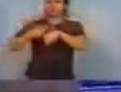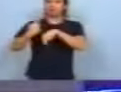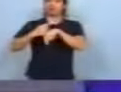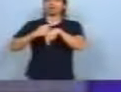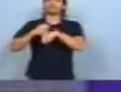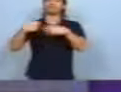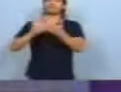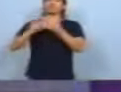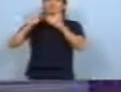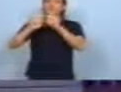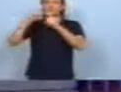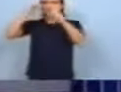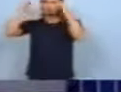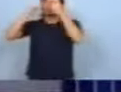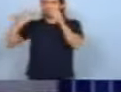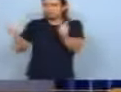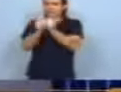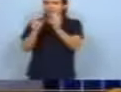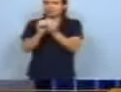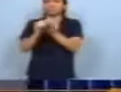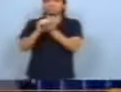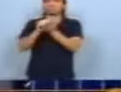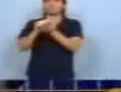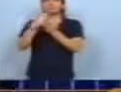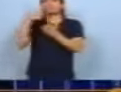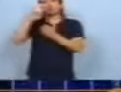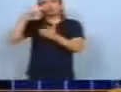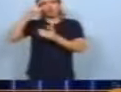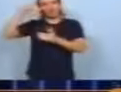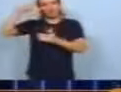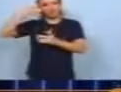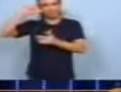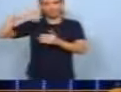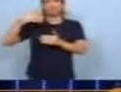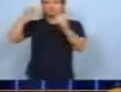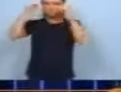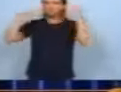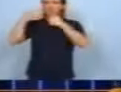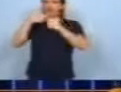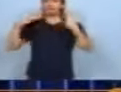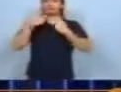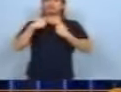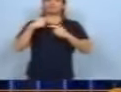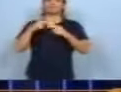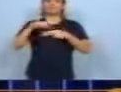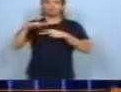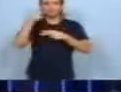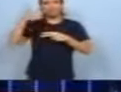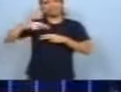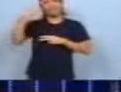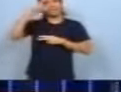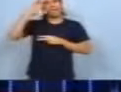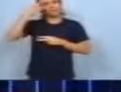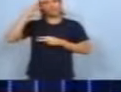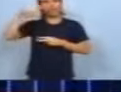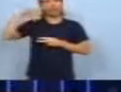El tema Sueños Compartidos, Shock Lender, Madres de Plaza de Mayo. Vamos a tener a Epe de Bonafine en un programa muy